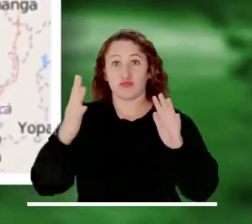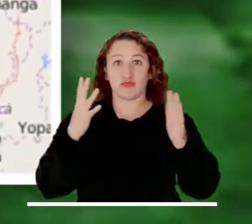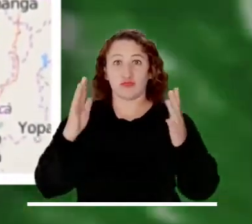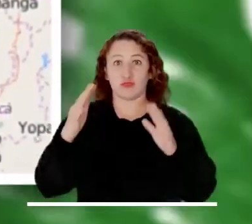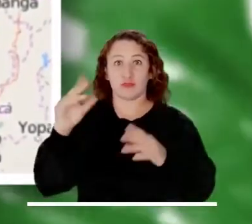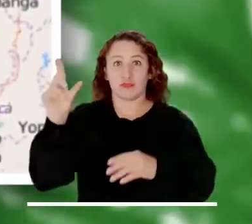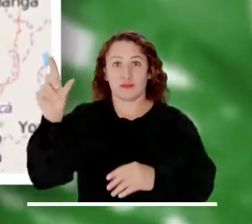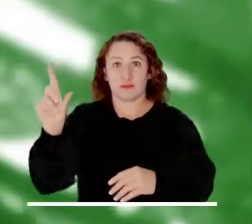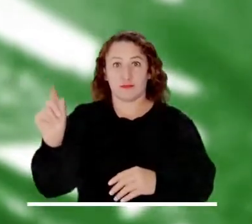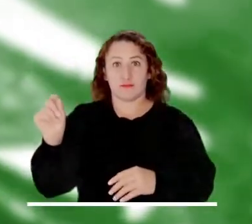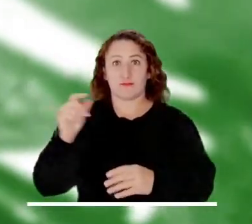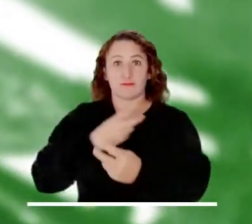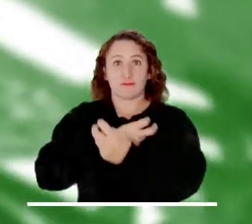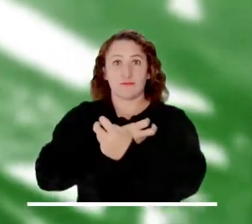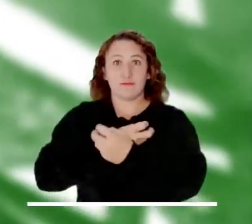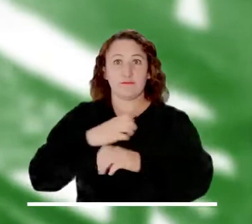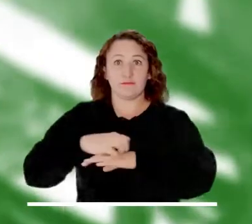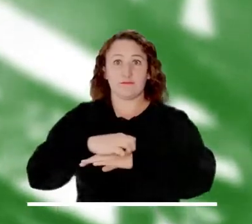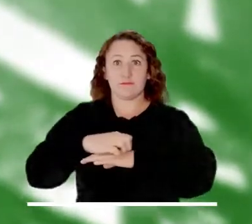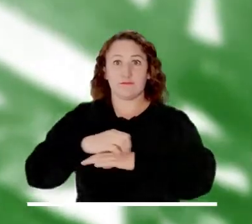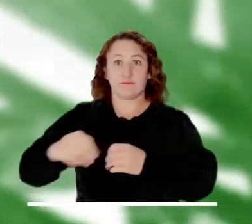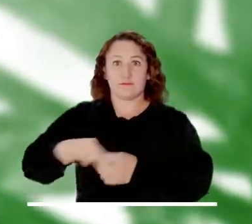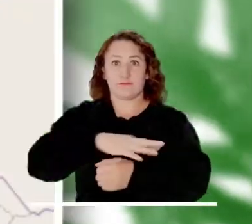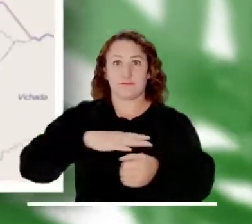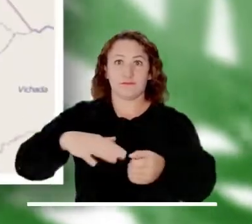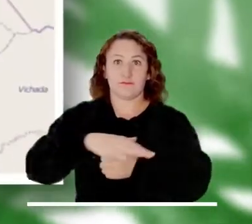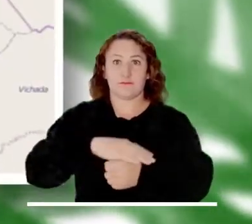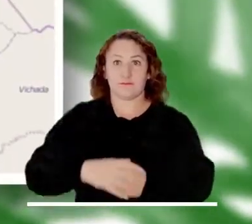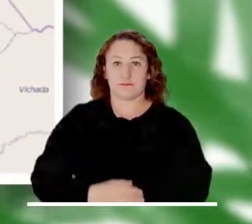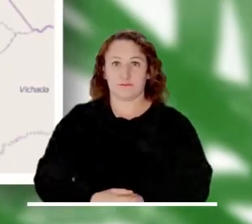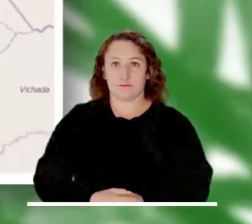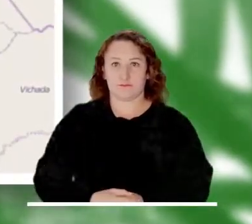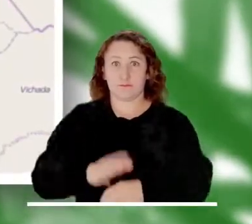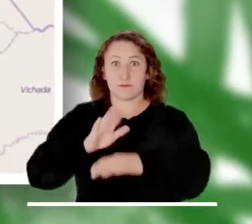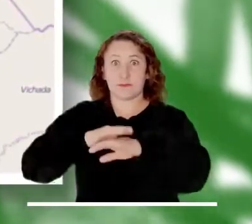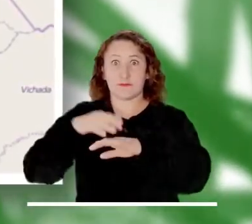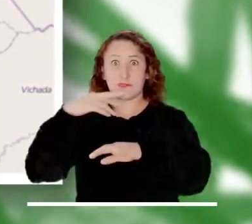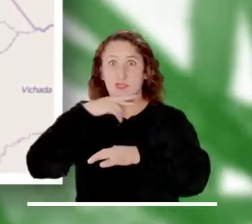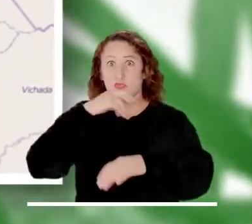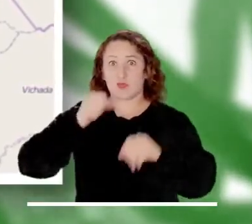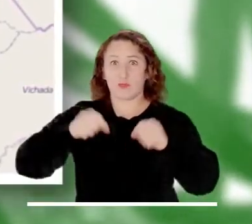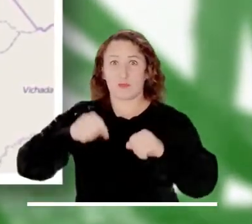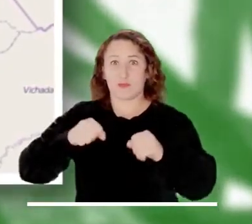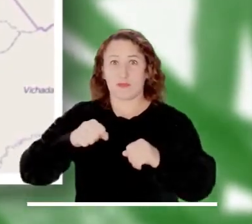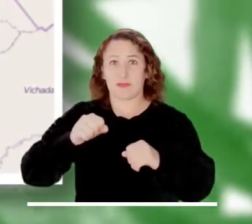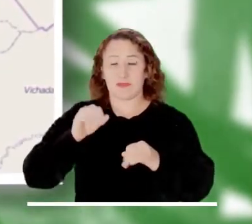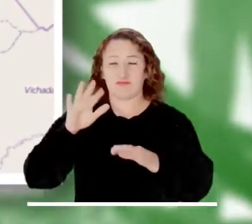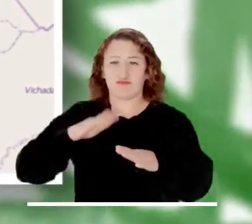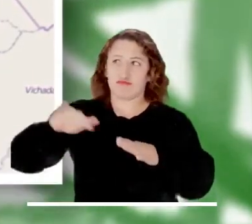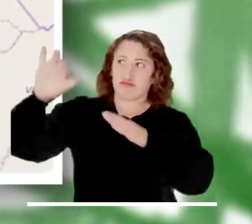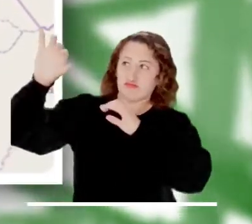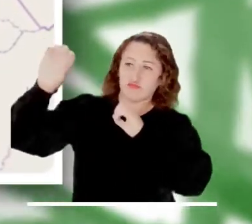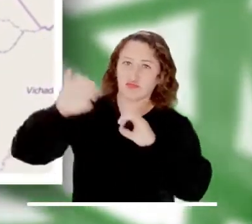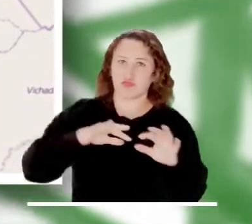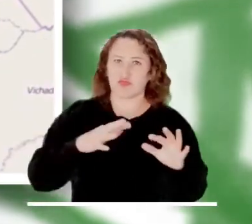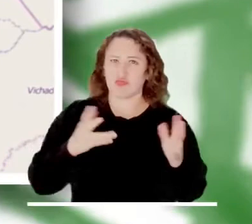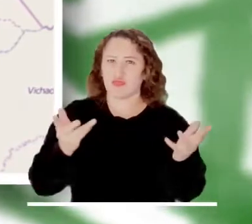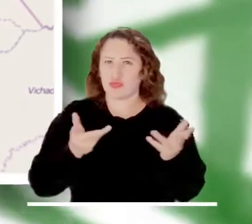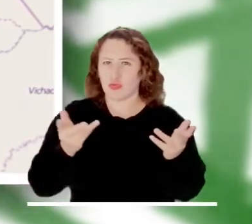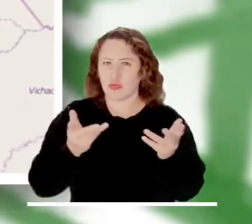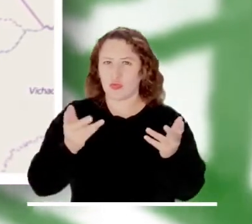probabilidad de ocurrencia de incendios en la cobertura vegetal en zonas de Cesar, Huila, Tolima y Cundinamarca.